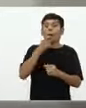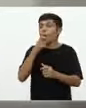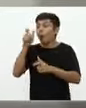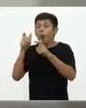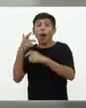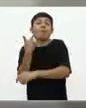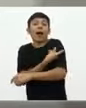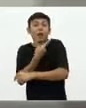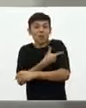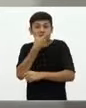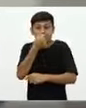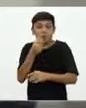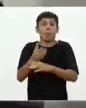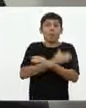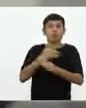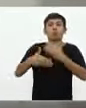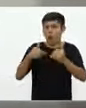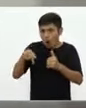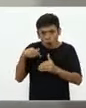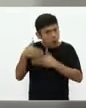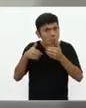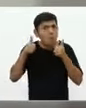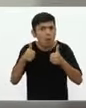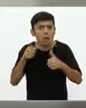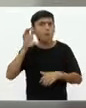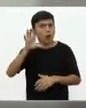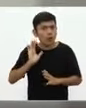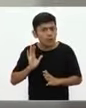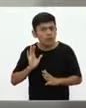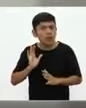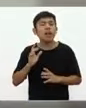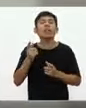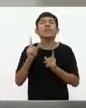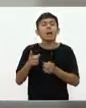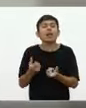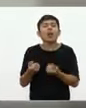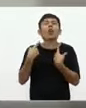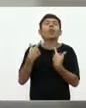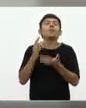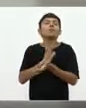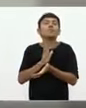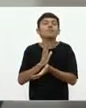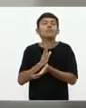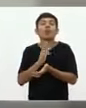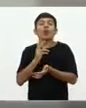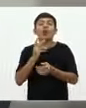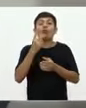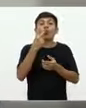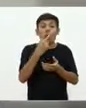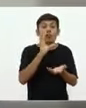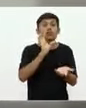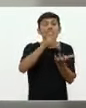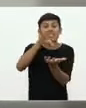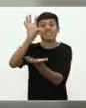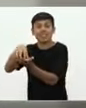vacunación antigripal que marcha muy bien en toda la provincia. Nos está permitiendo tener los dos centros, el de